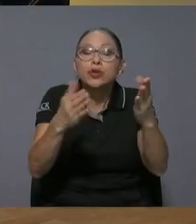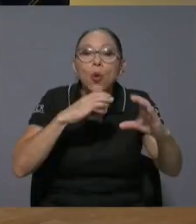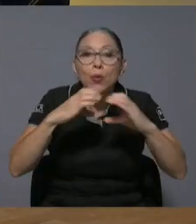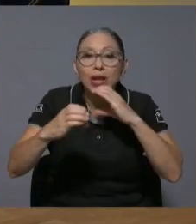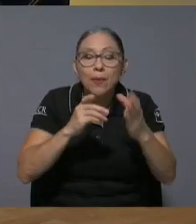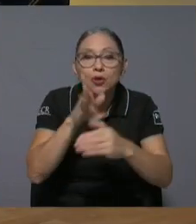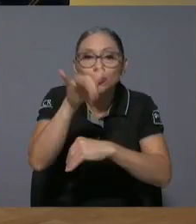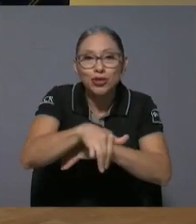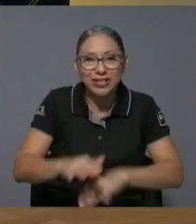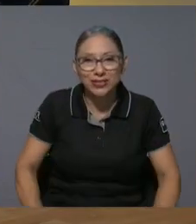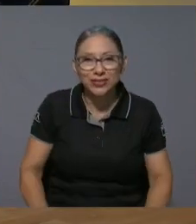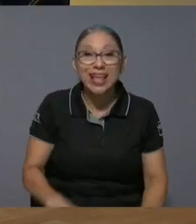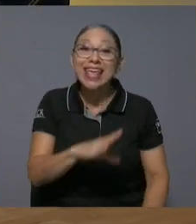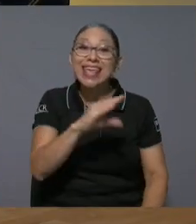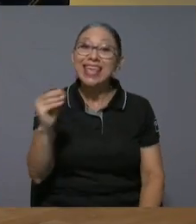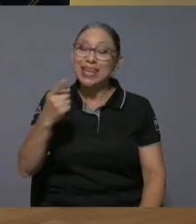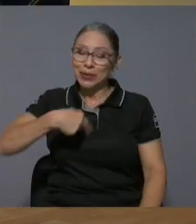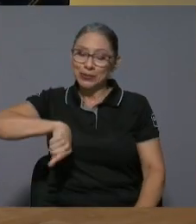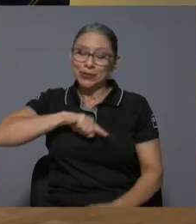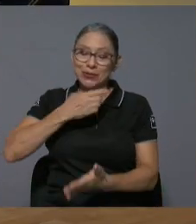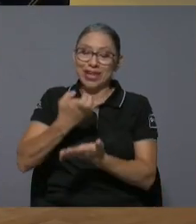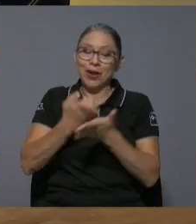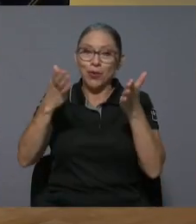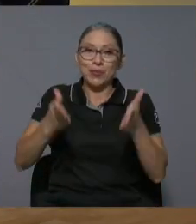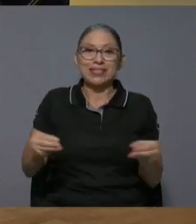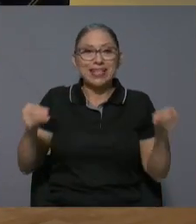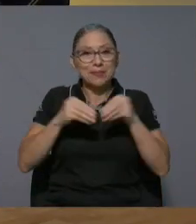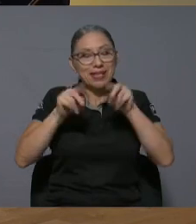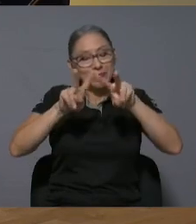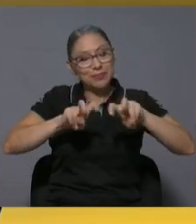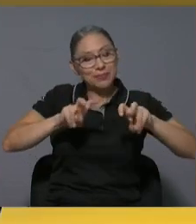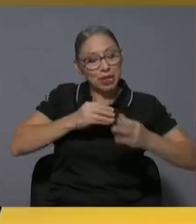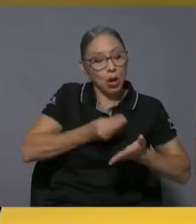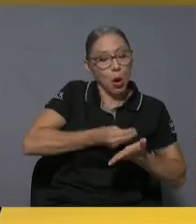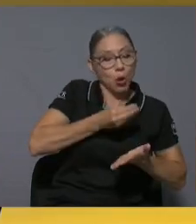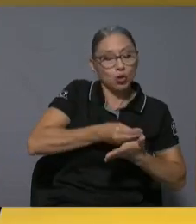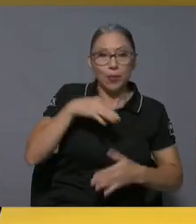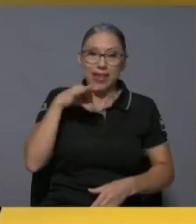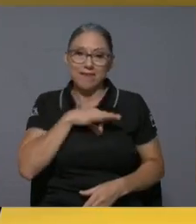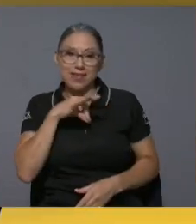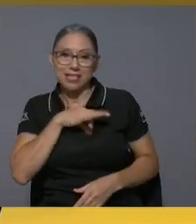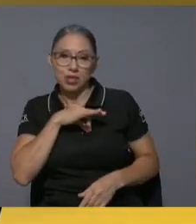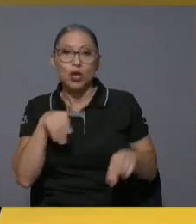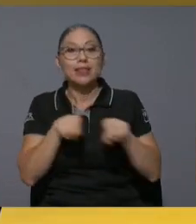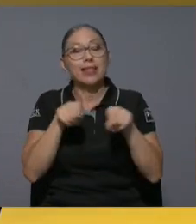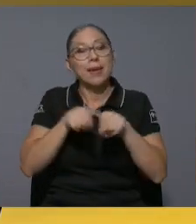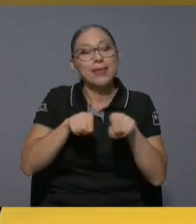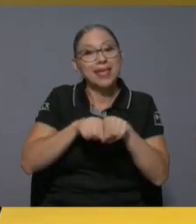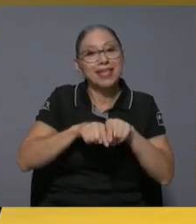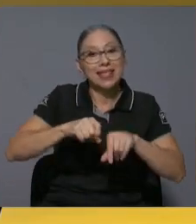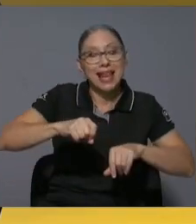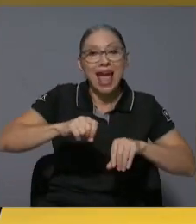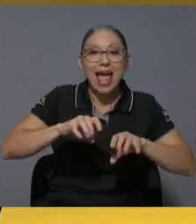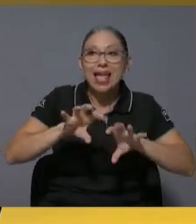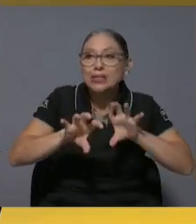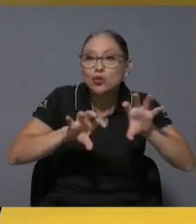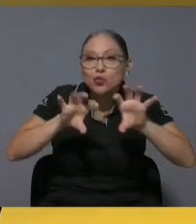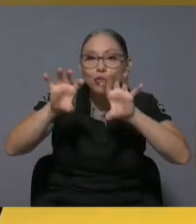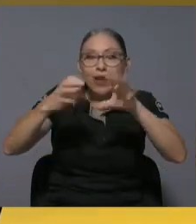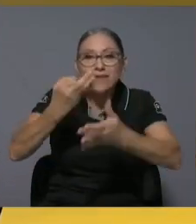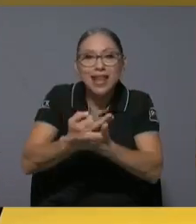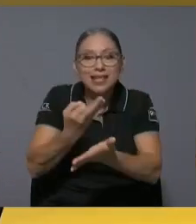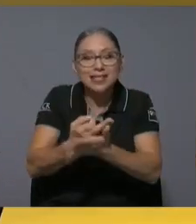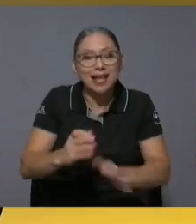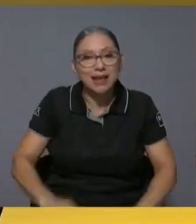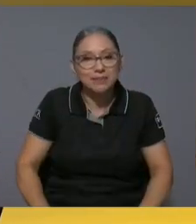economistas quienes vemos la parte digamos más del análisis de costo-beneficio pero también de la estructura financiera del proyecto entonces esto me fue